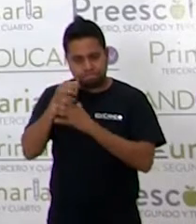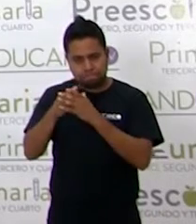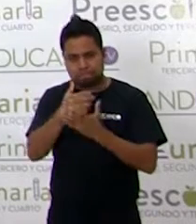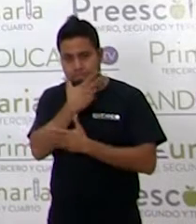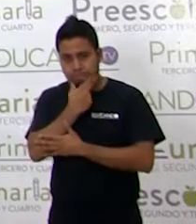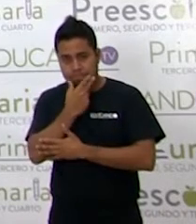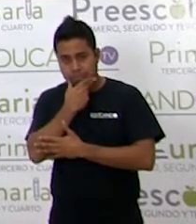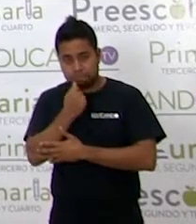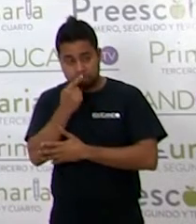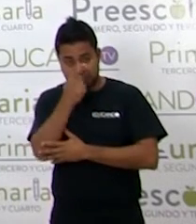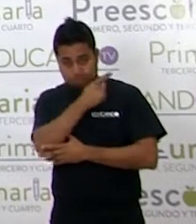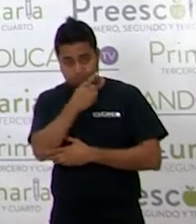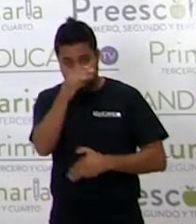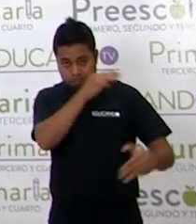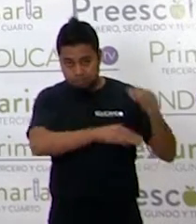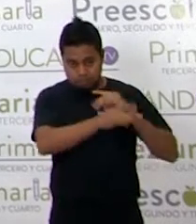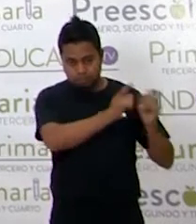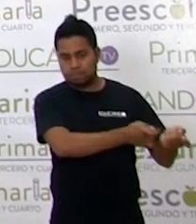nos los concedió.